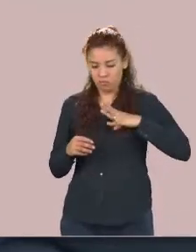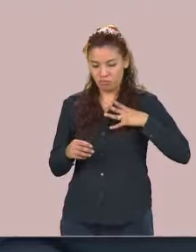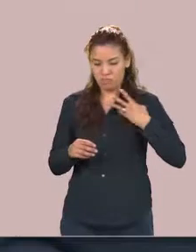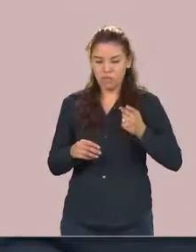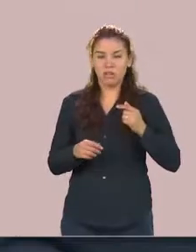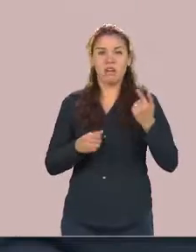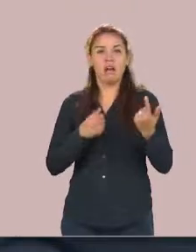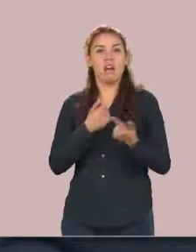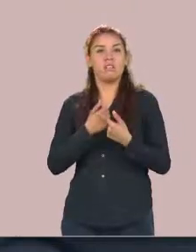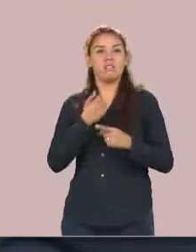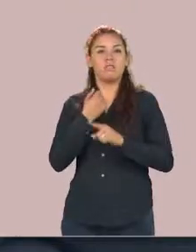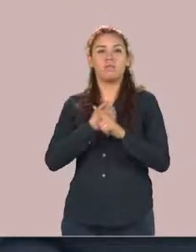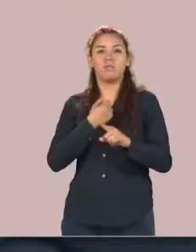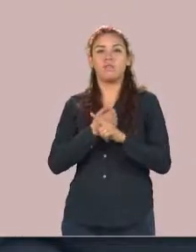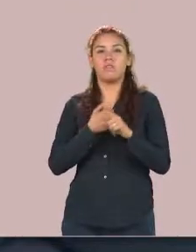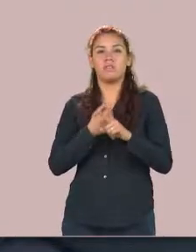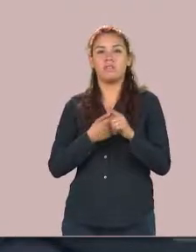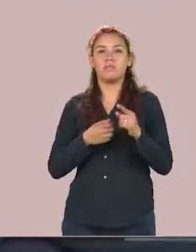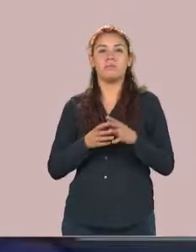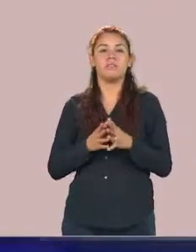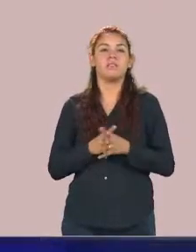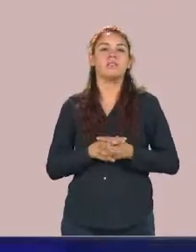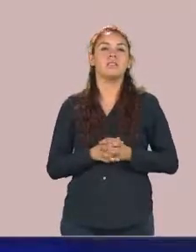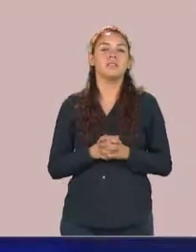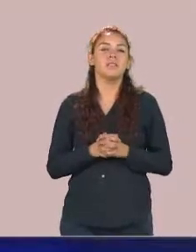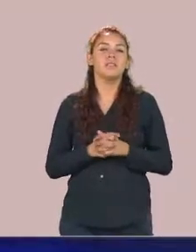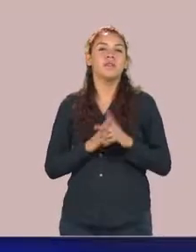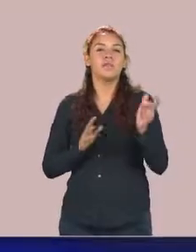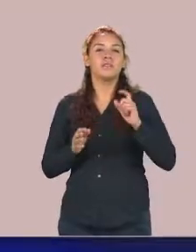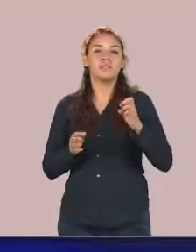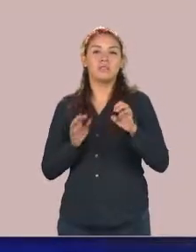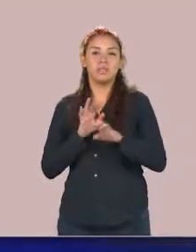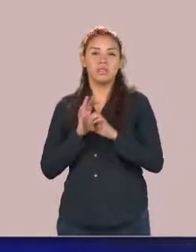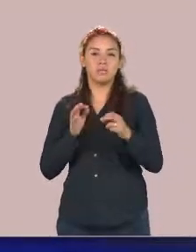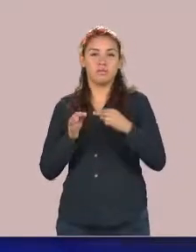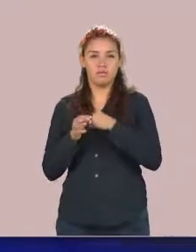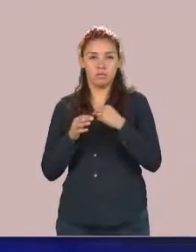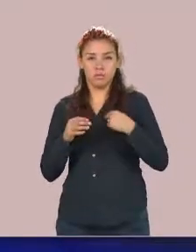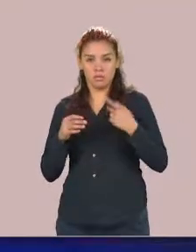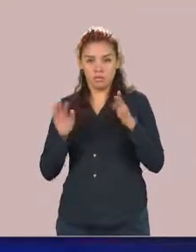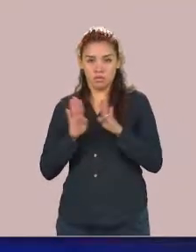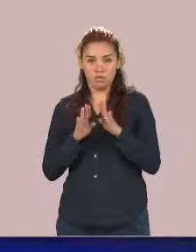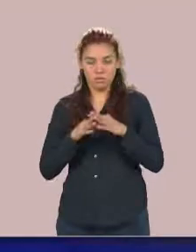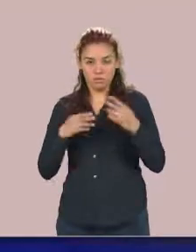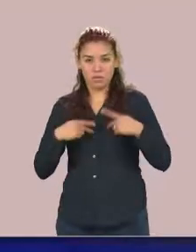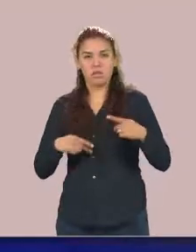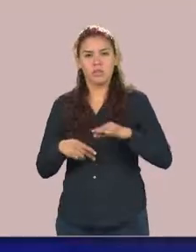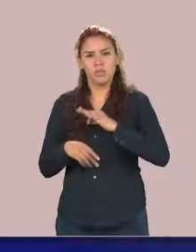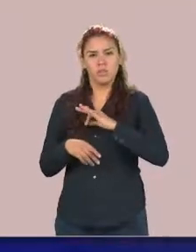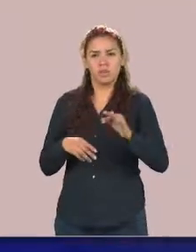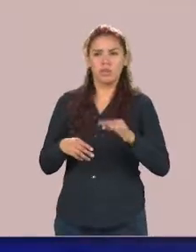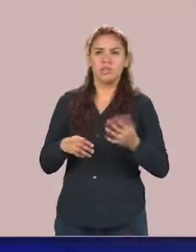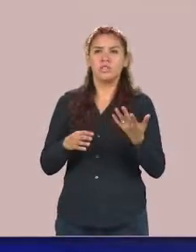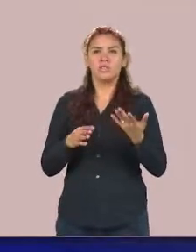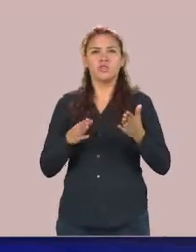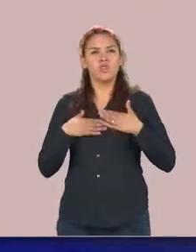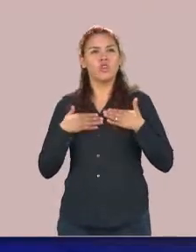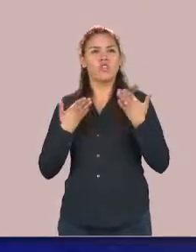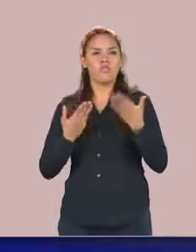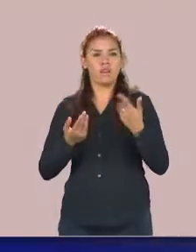mira indudablemente uno como persona puede hacer mucho primero que nada teniendo confianza en uno mismo